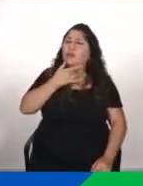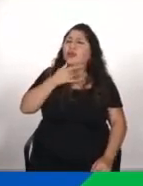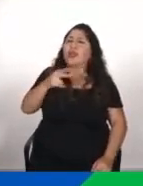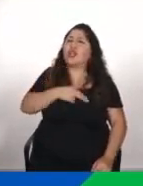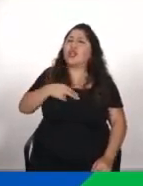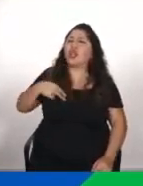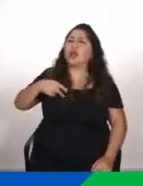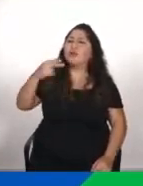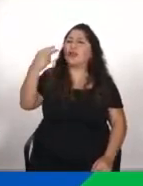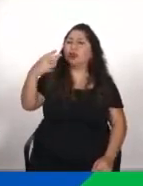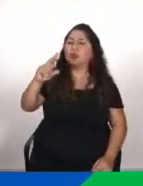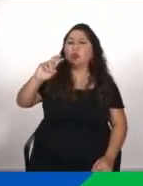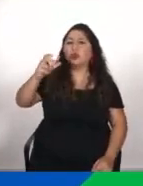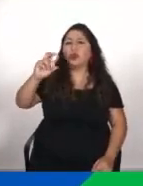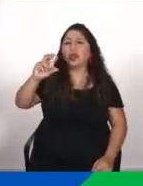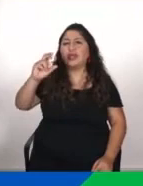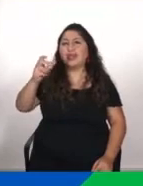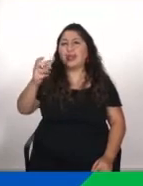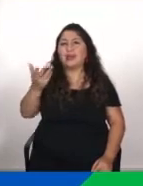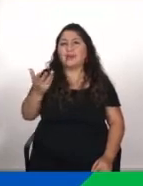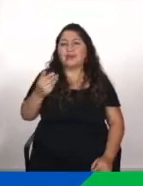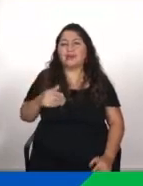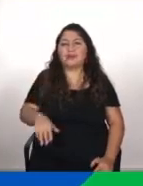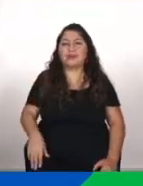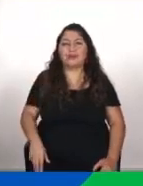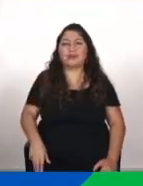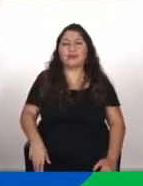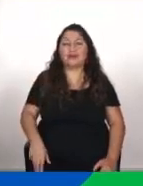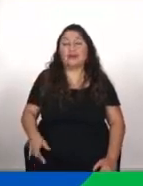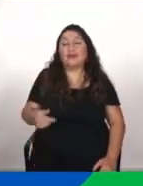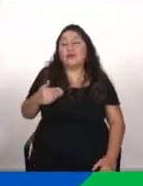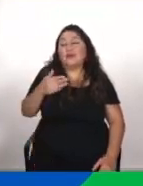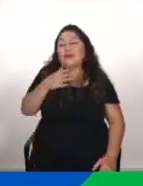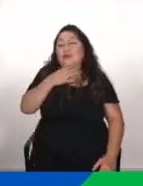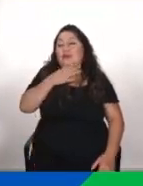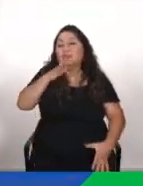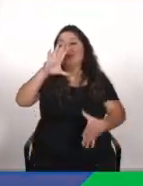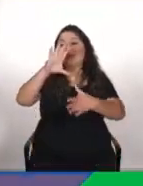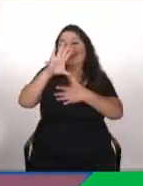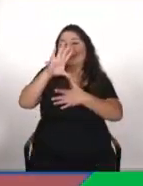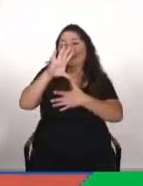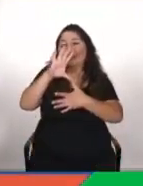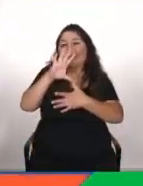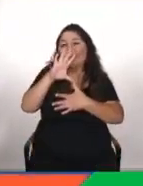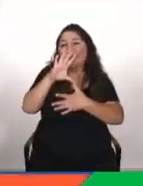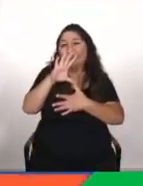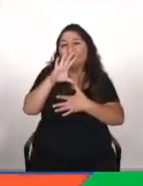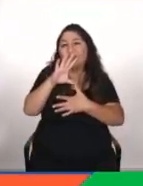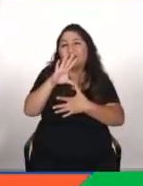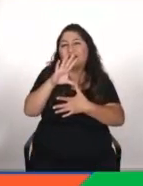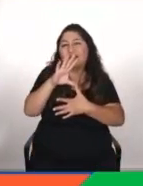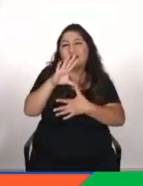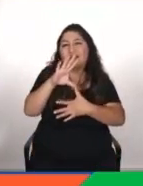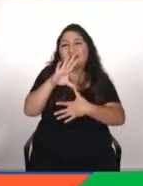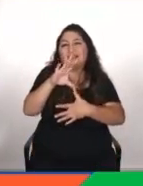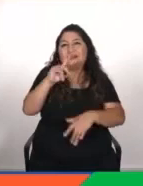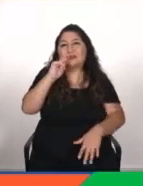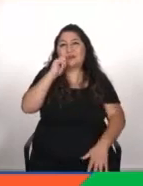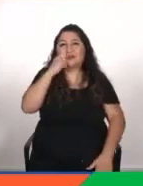brevemente dot csv dot csv que en latinoamérica lo dicen de otra manera dot csv al final es